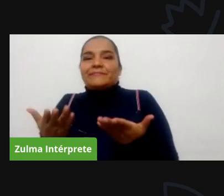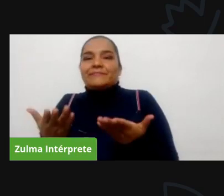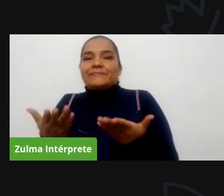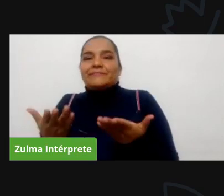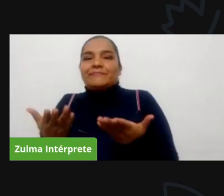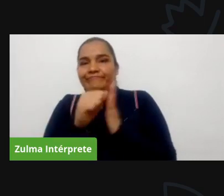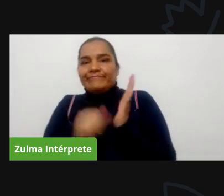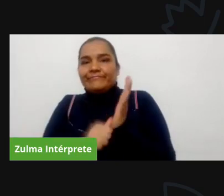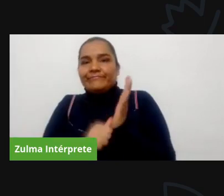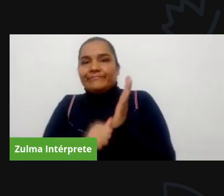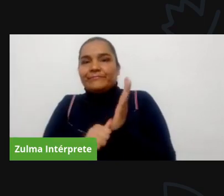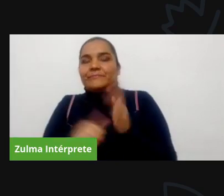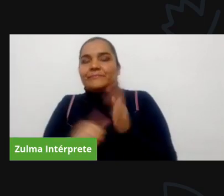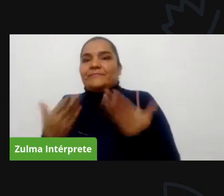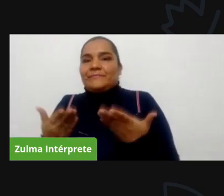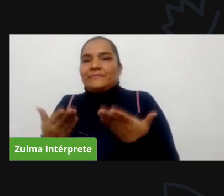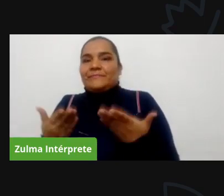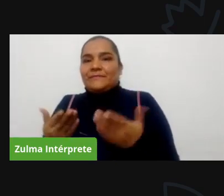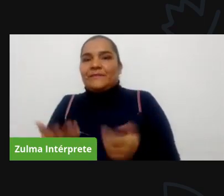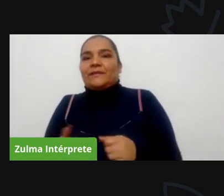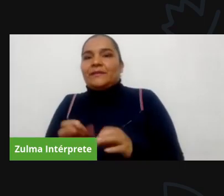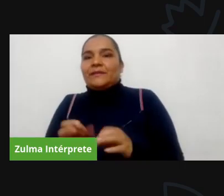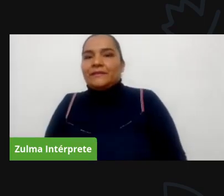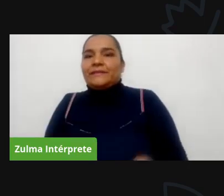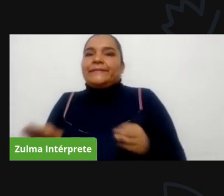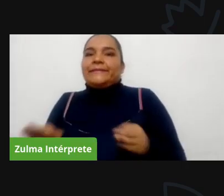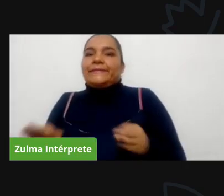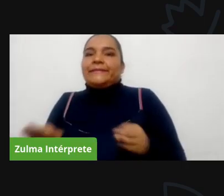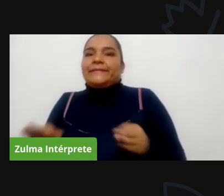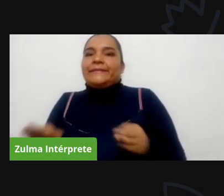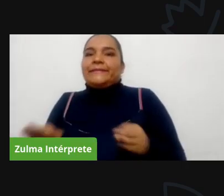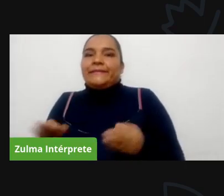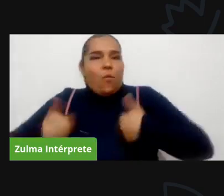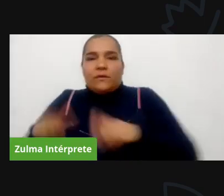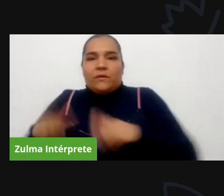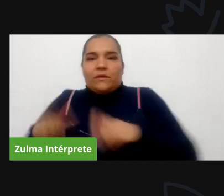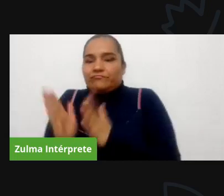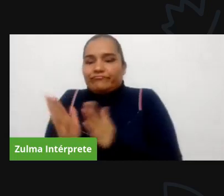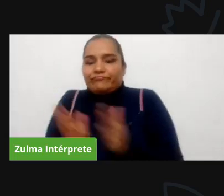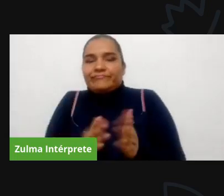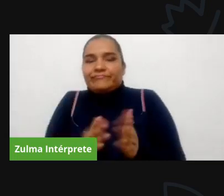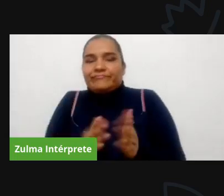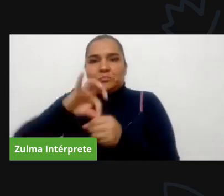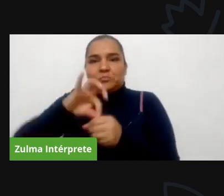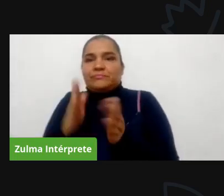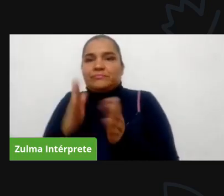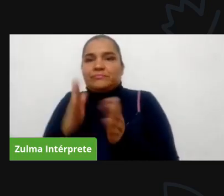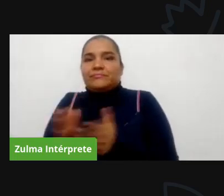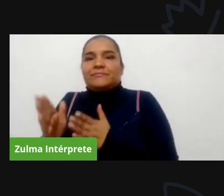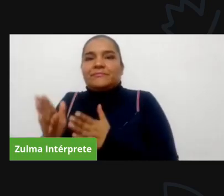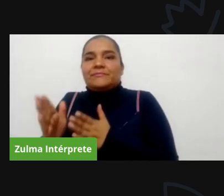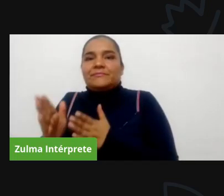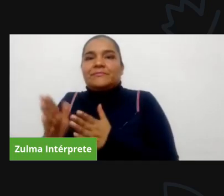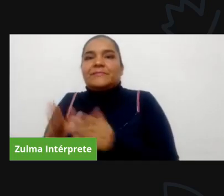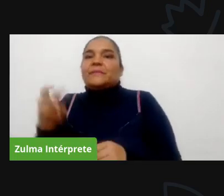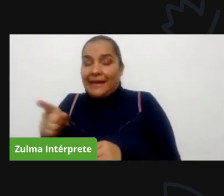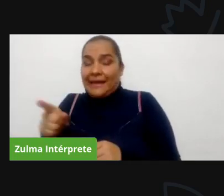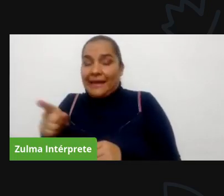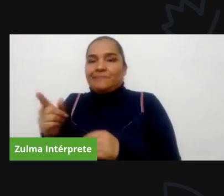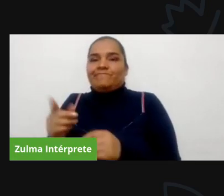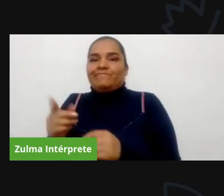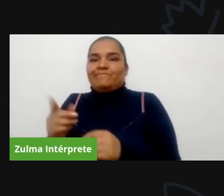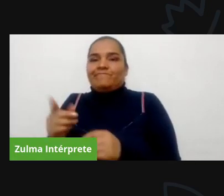cualquier proceso electoral y por eso llamamos a la mue para que la misión de observación electoral nos ayude